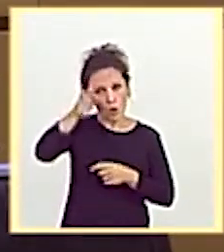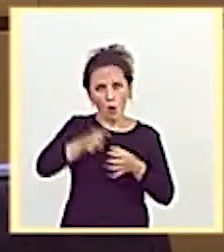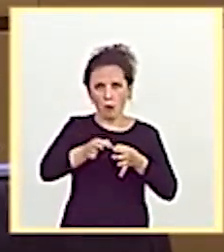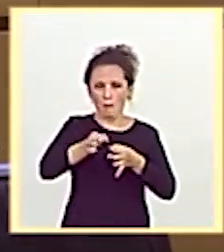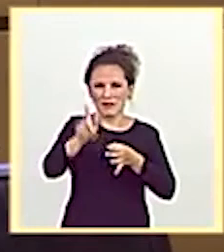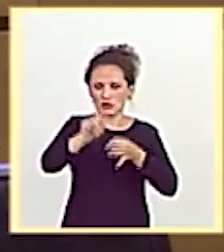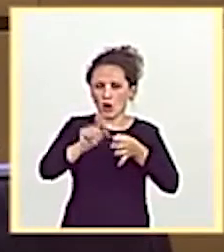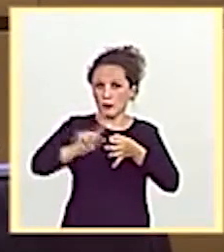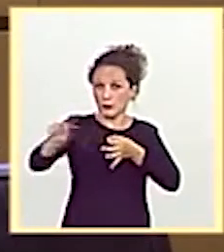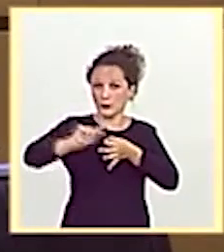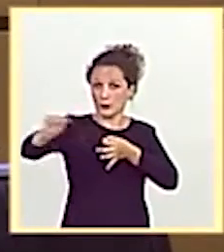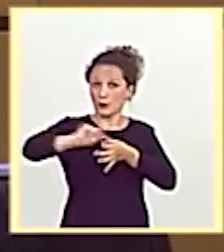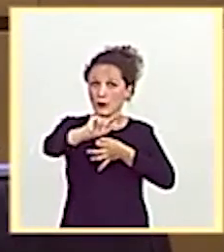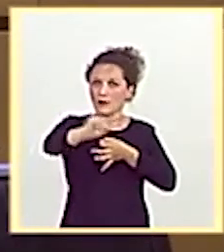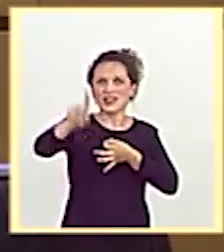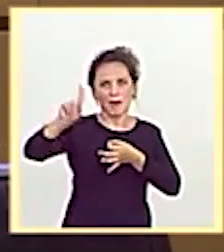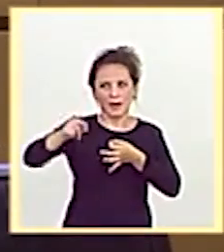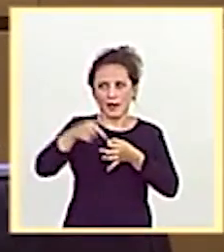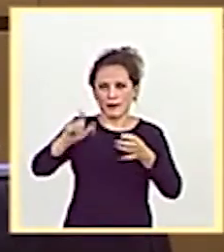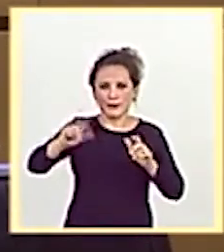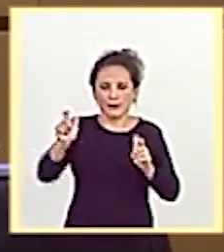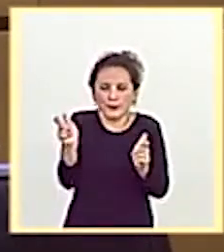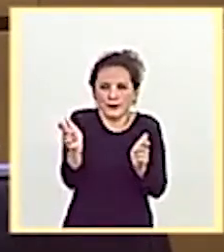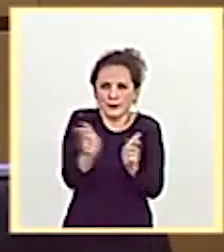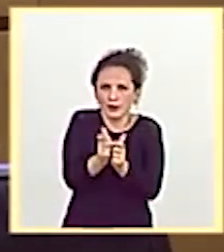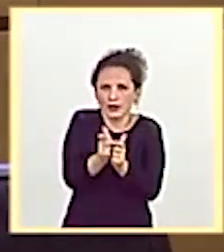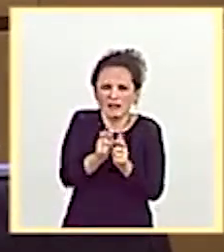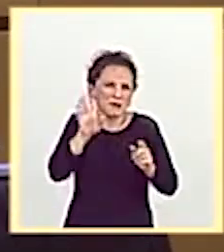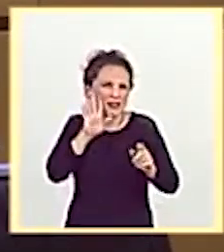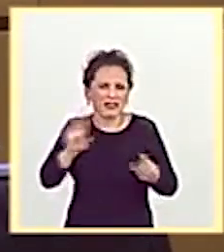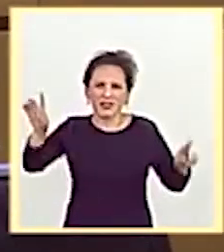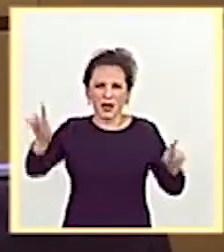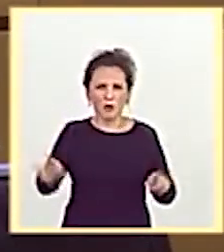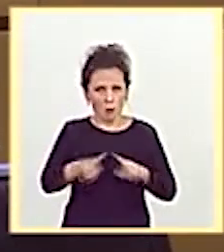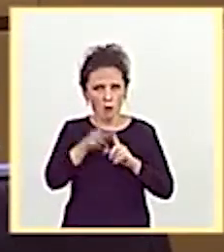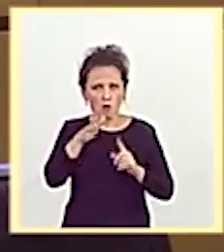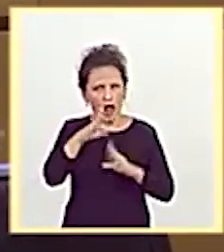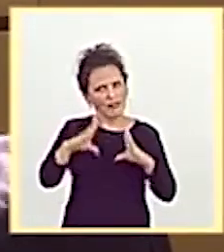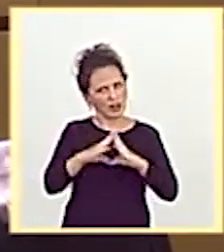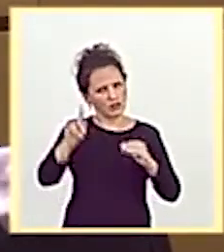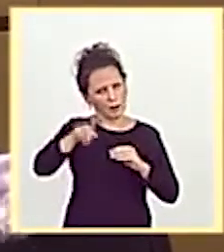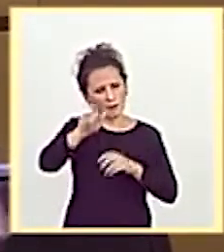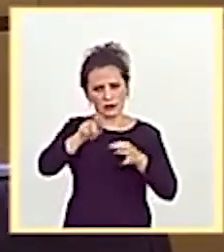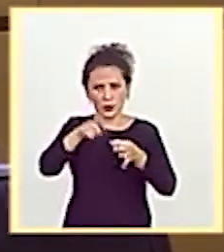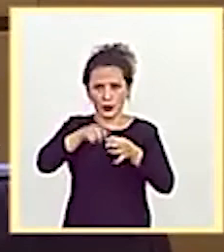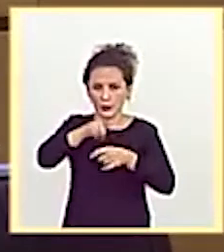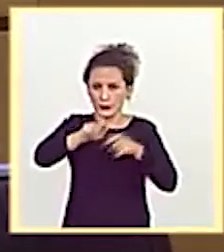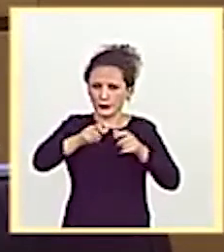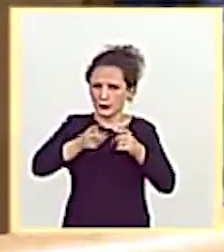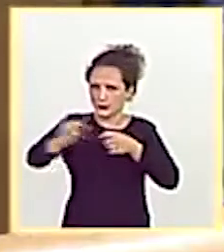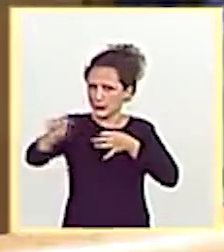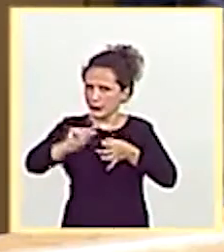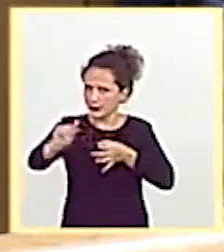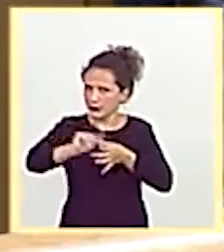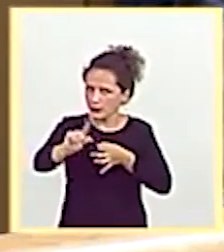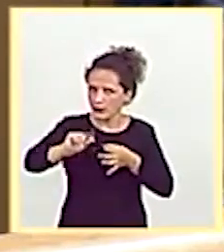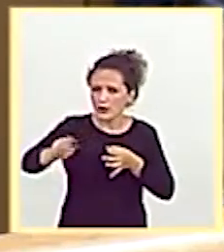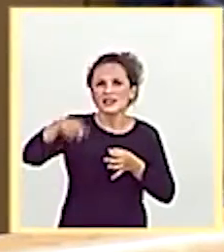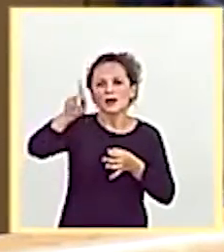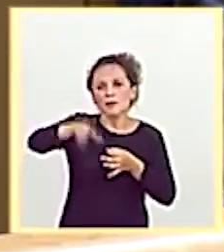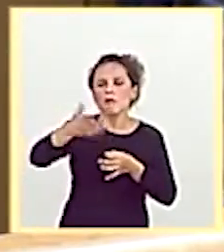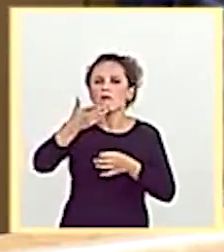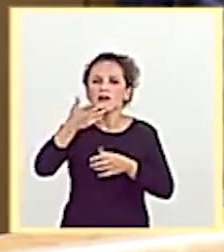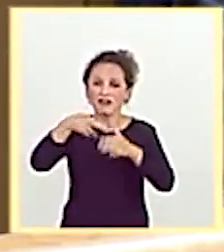ciertas comarcas también lo sufren. Y no le ha importado que se vayan fondos, que se vayan recursos